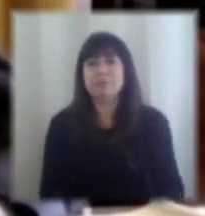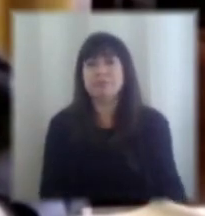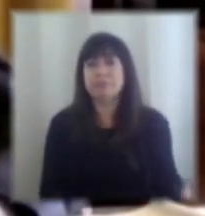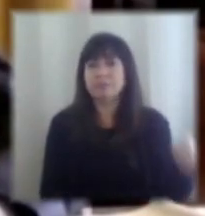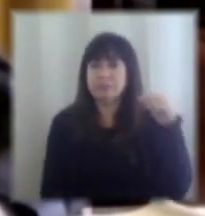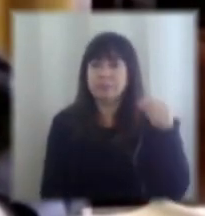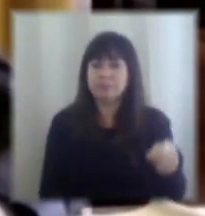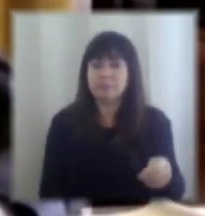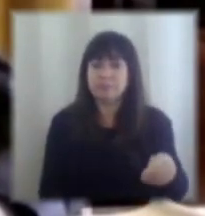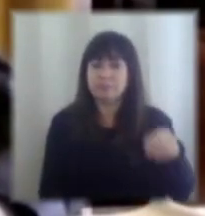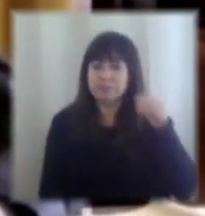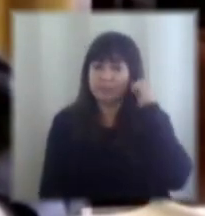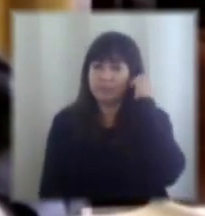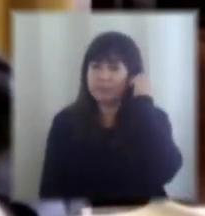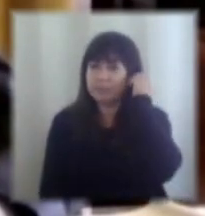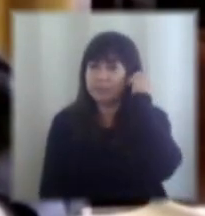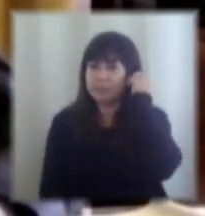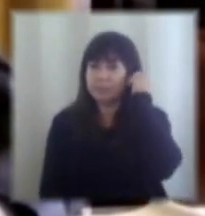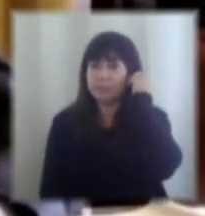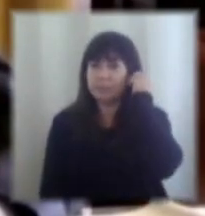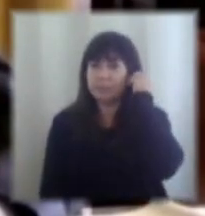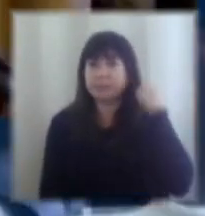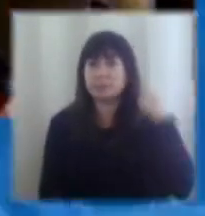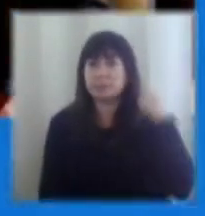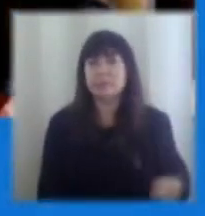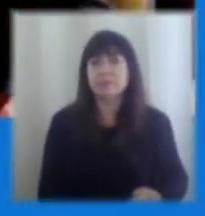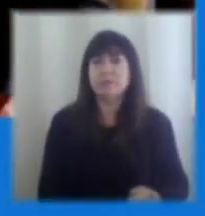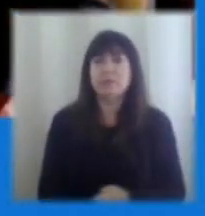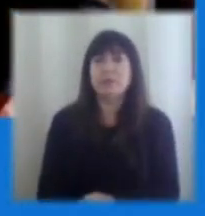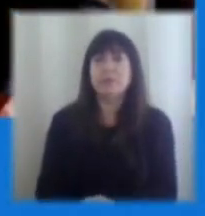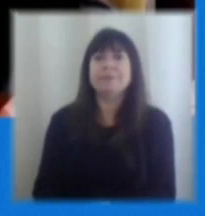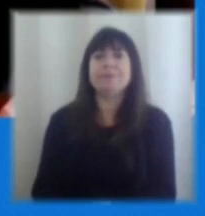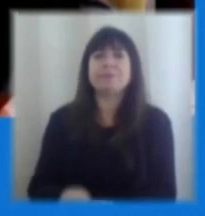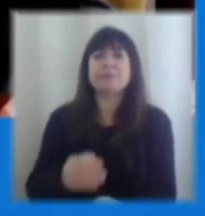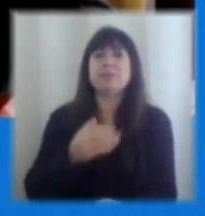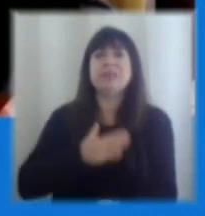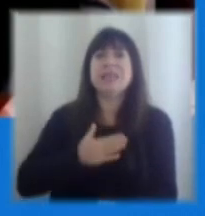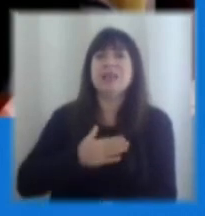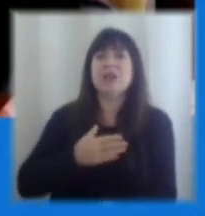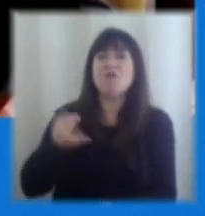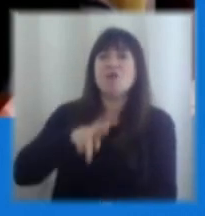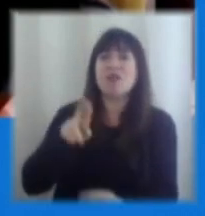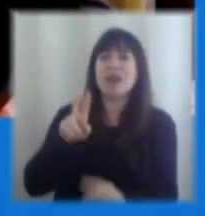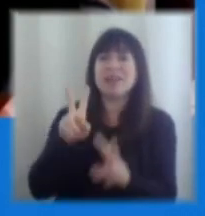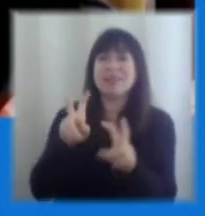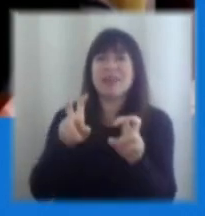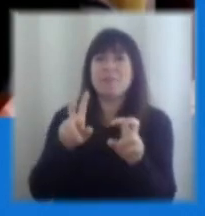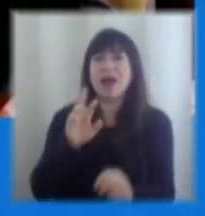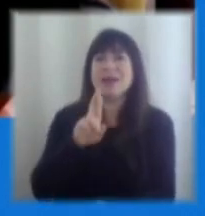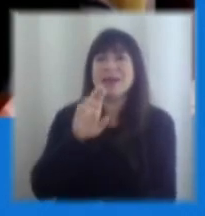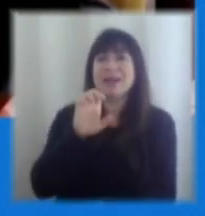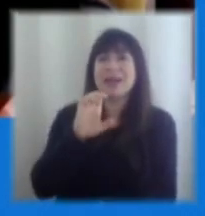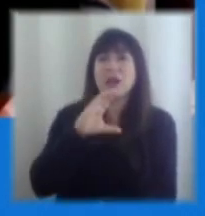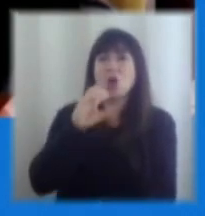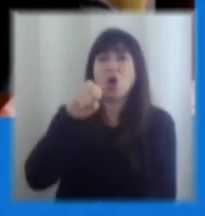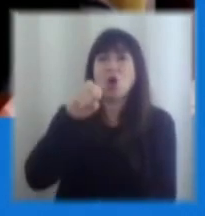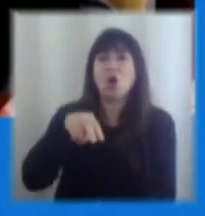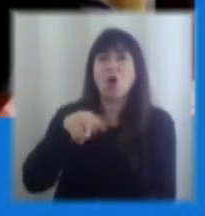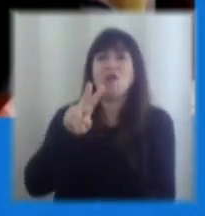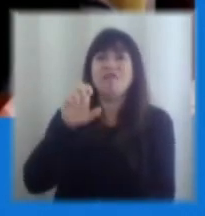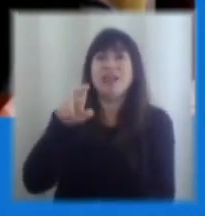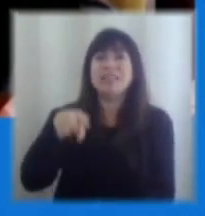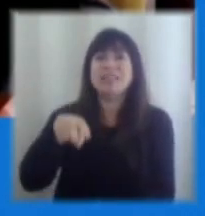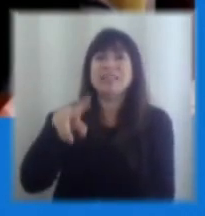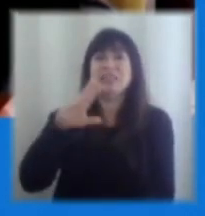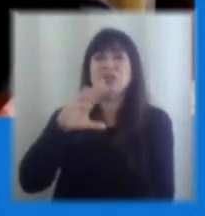gracias ministro yo aprovecho el mismo tema para llevarlo al tema de la reconversión una cosa que está ocurriendo hoy día no solamente en Chile sino que en el mundo